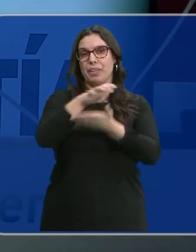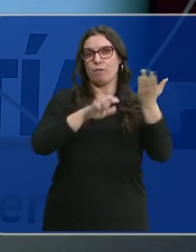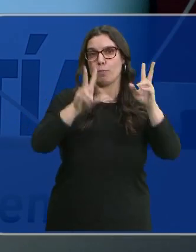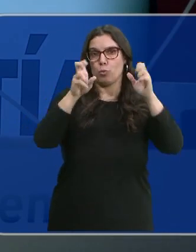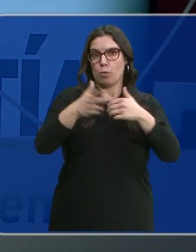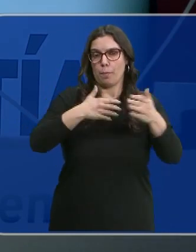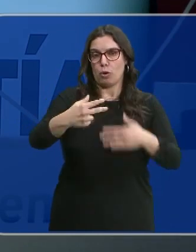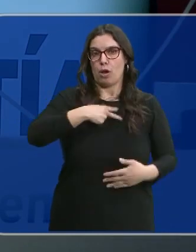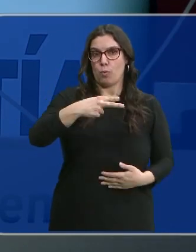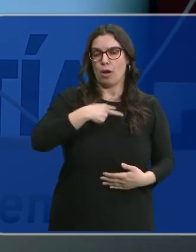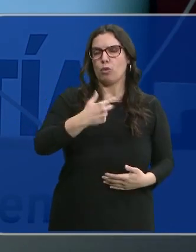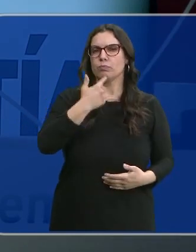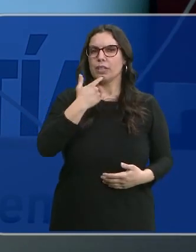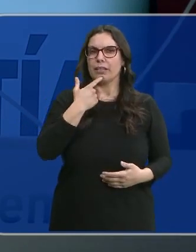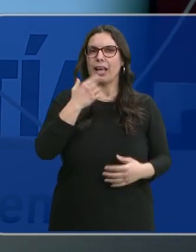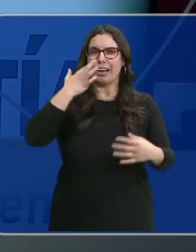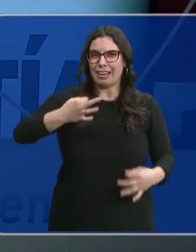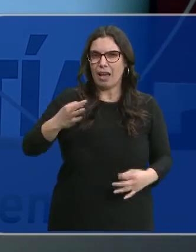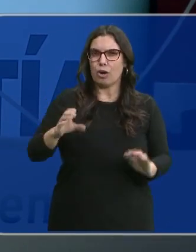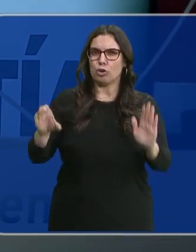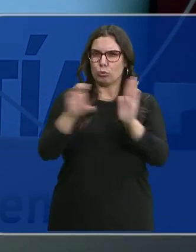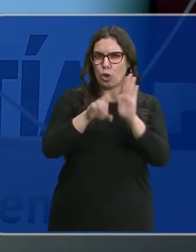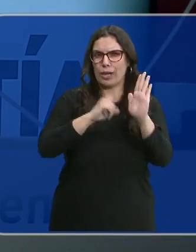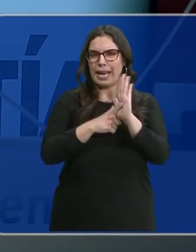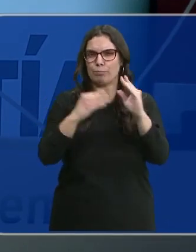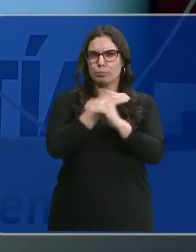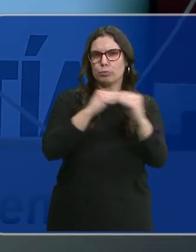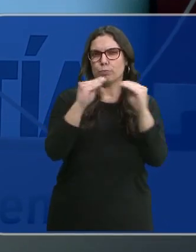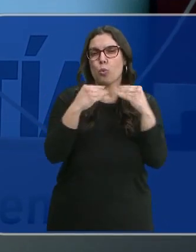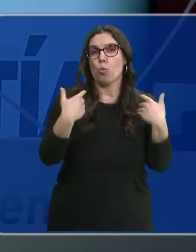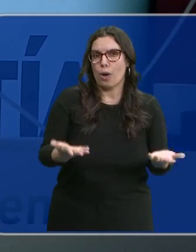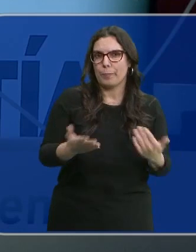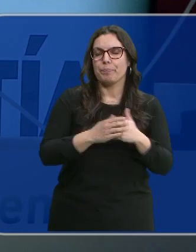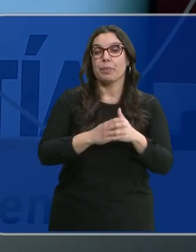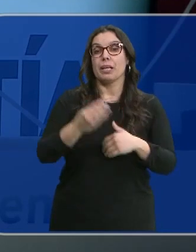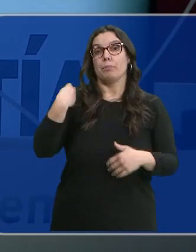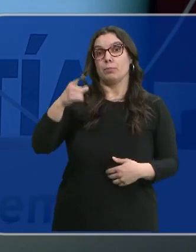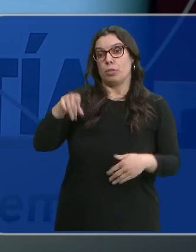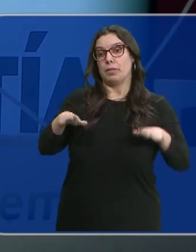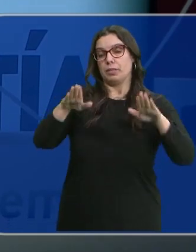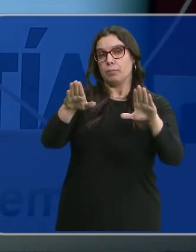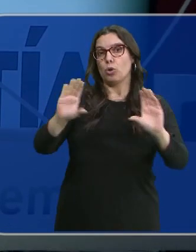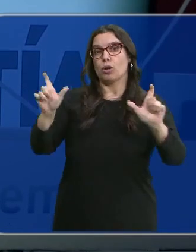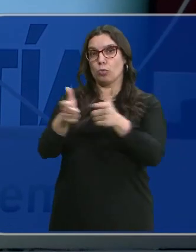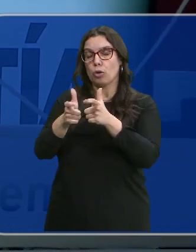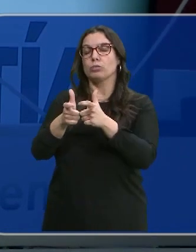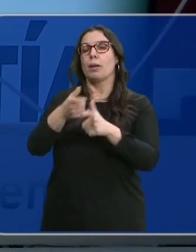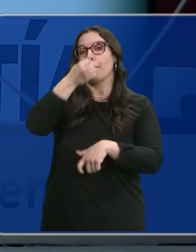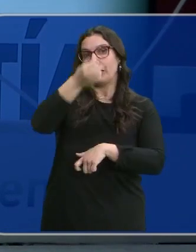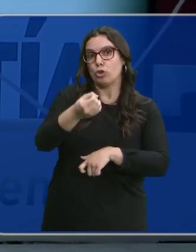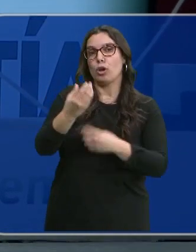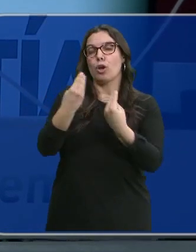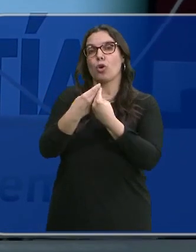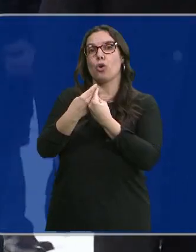informe de los letrados que duda sobre la constitucionalidad de esa ley. Ocurre al mismo tiempo que una reunión del PSOE con Junts en la Cámara Baja.